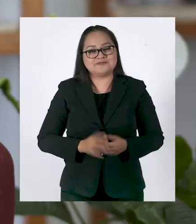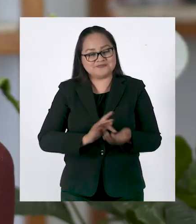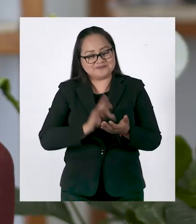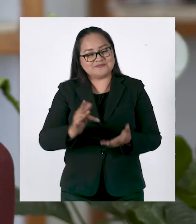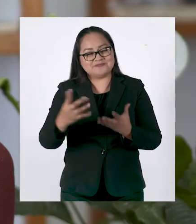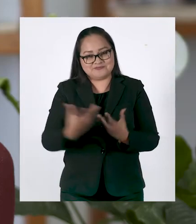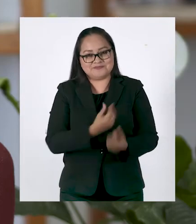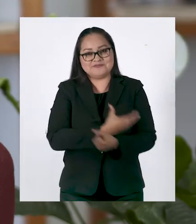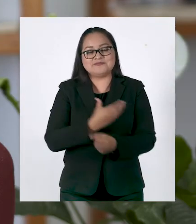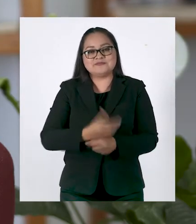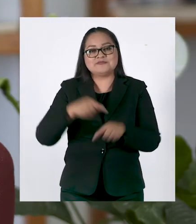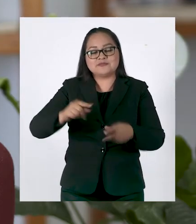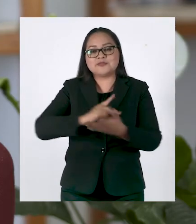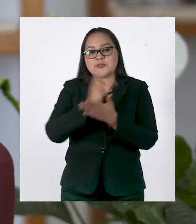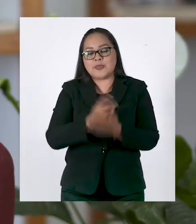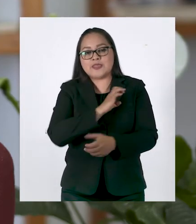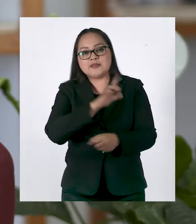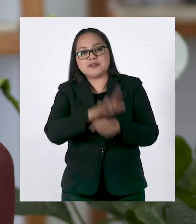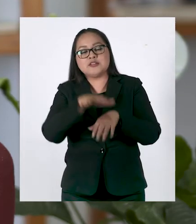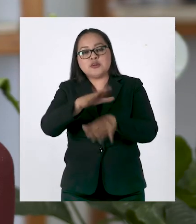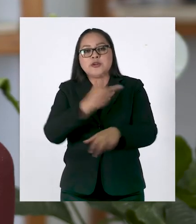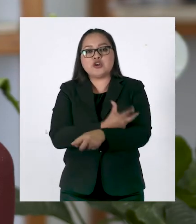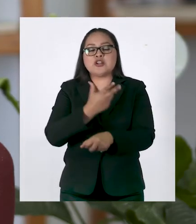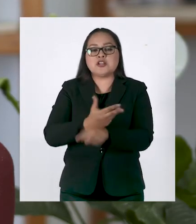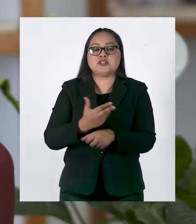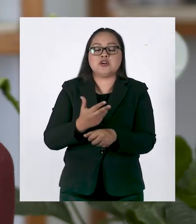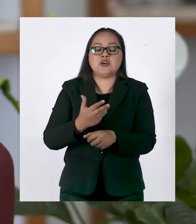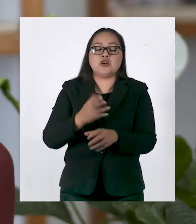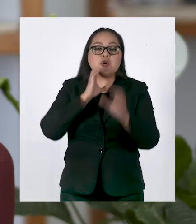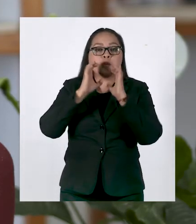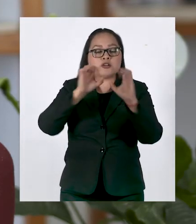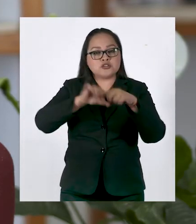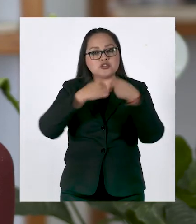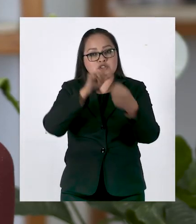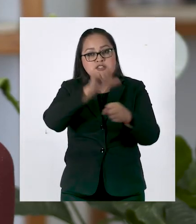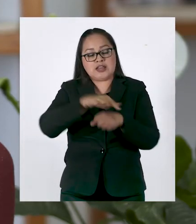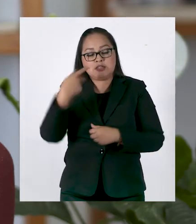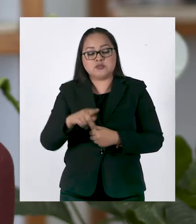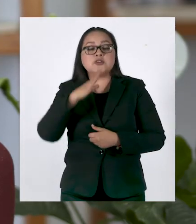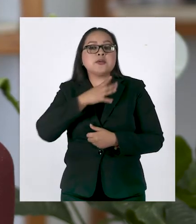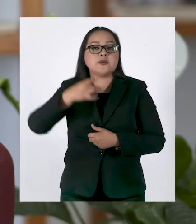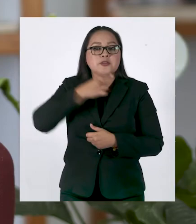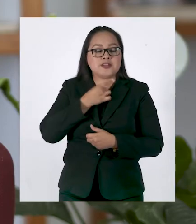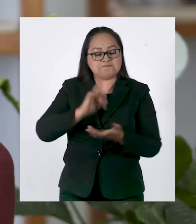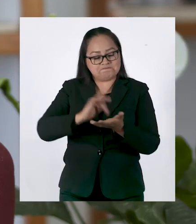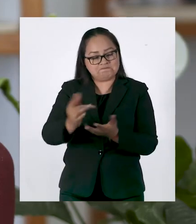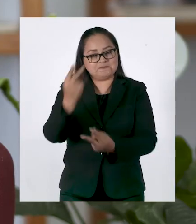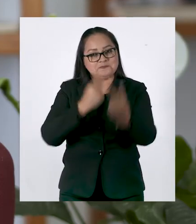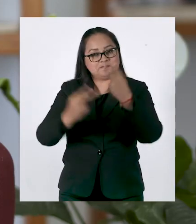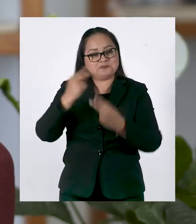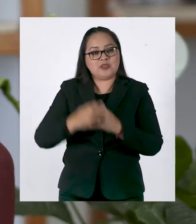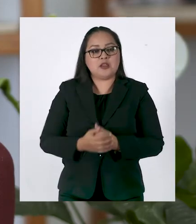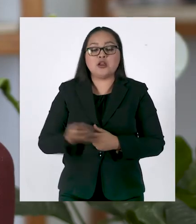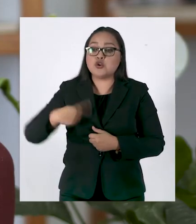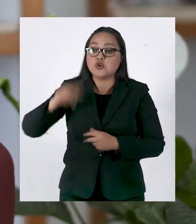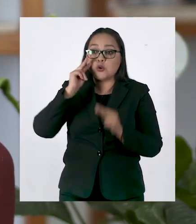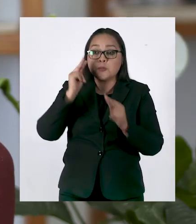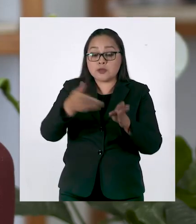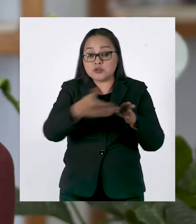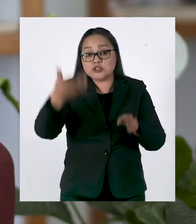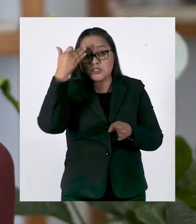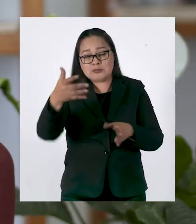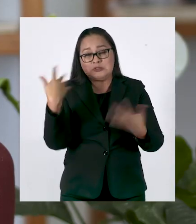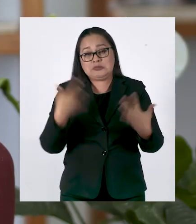Gracias por acompañarnos a este programa especial de la Coordinación de Comunicación Social de la Cámara de Diputados. Como pudimos observar